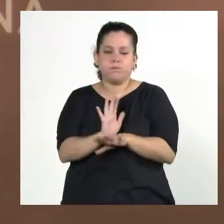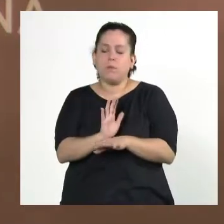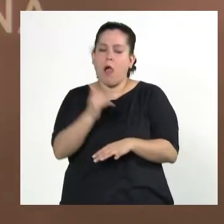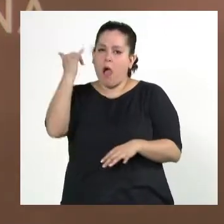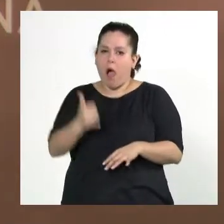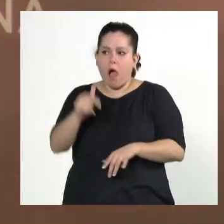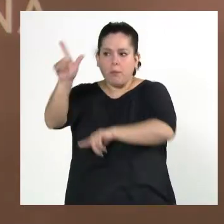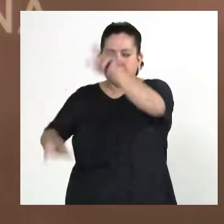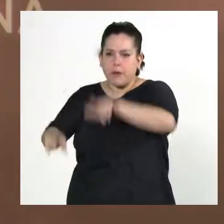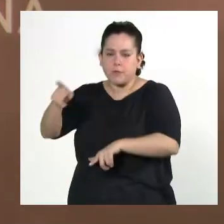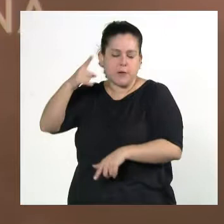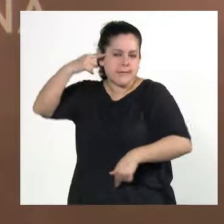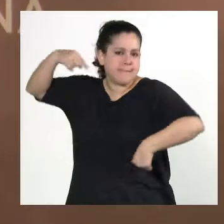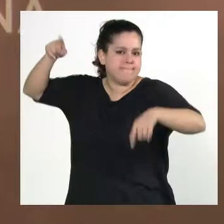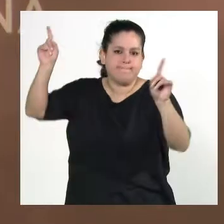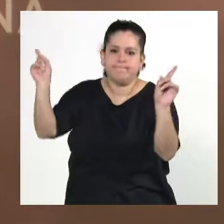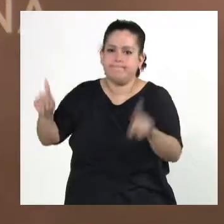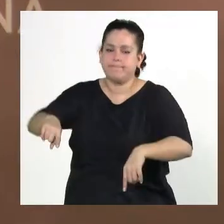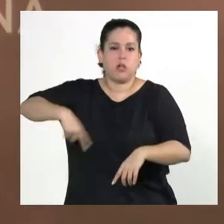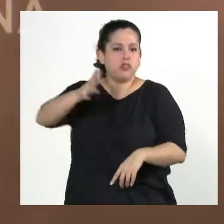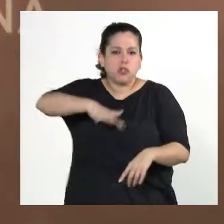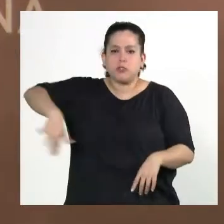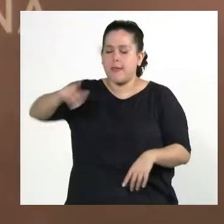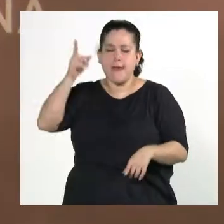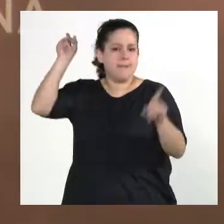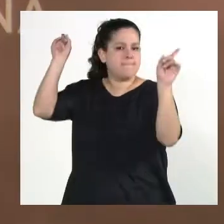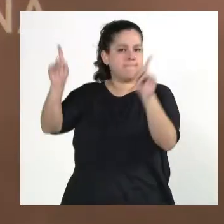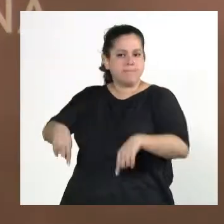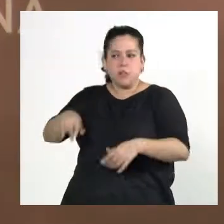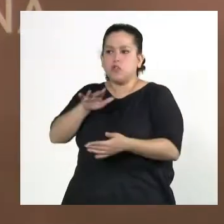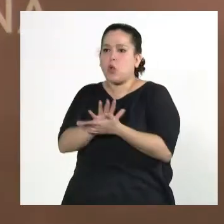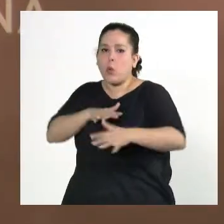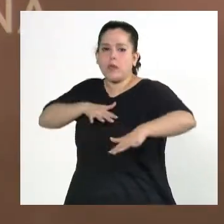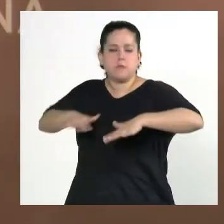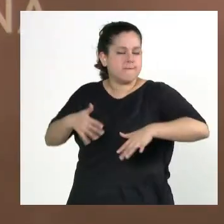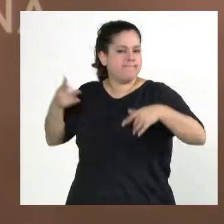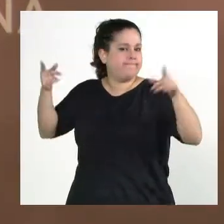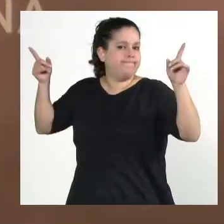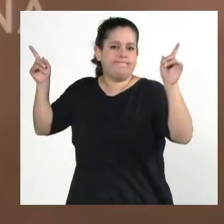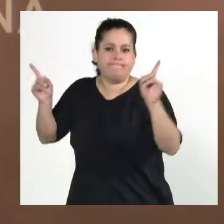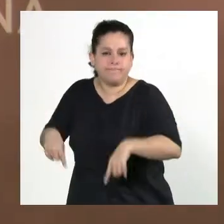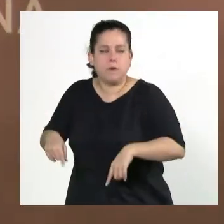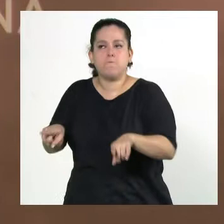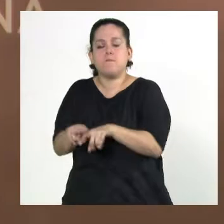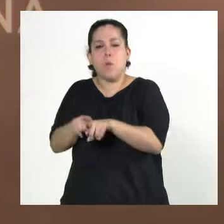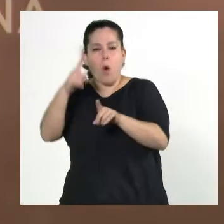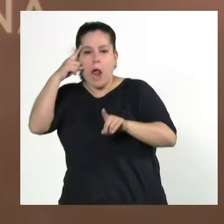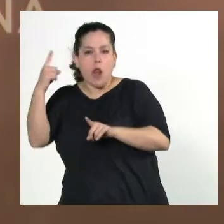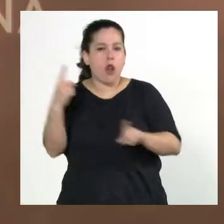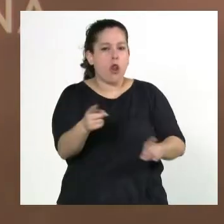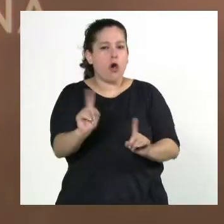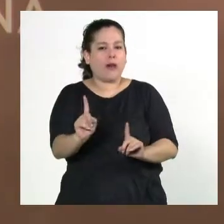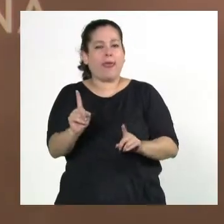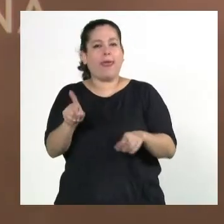desconocimiento total de parte de la sociedad de este tipo de acciones. Y quizás un descreimiento de que cualquier